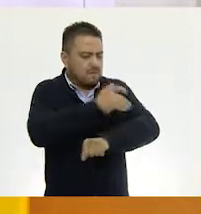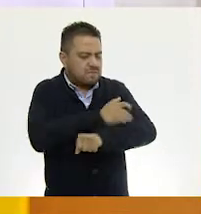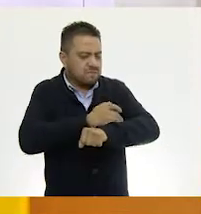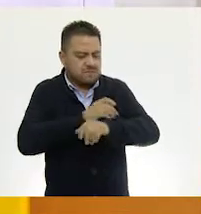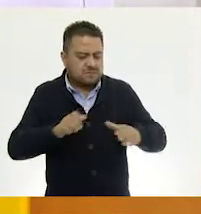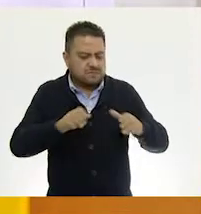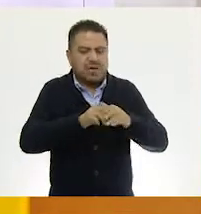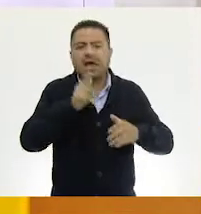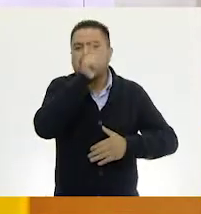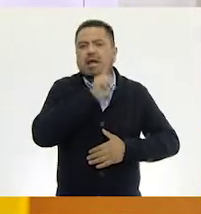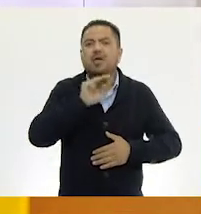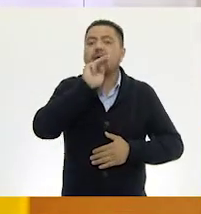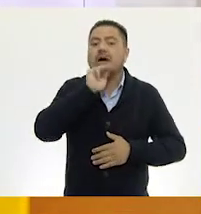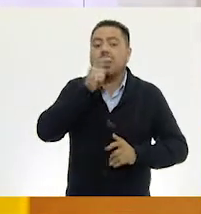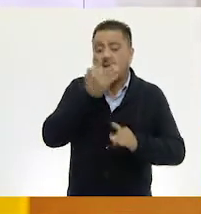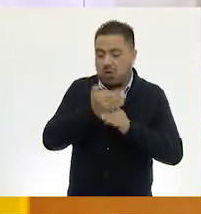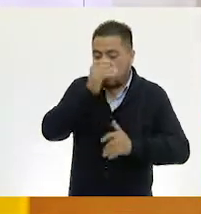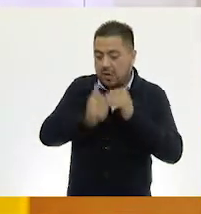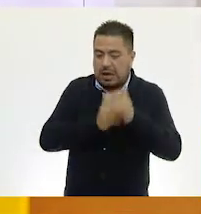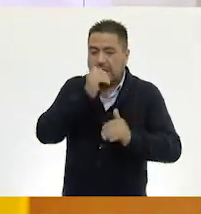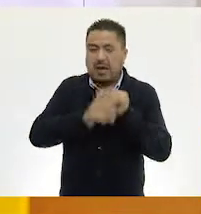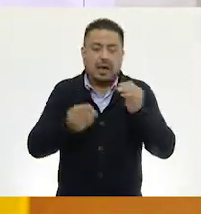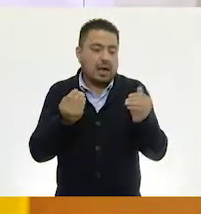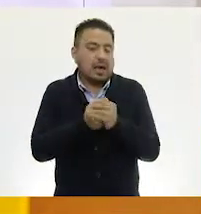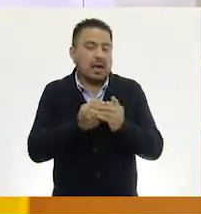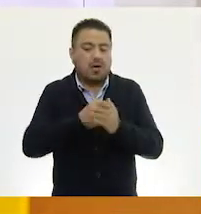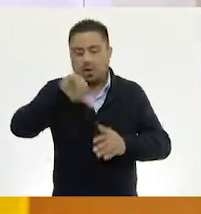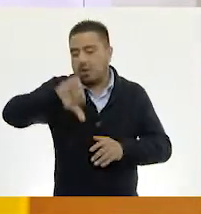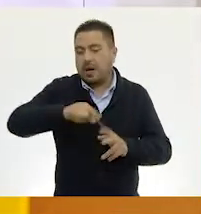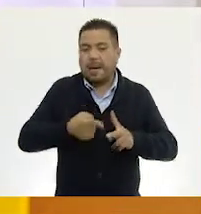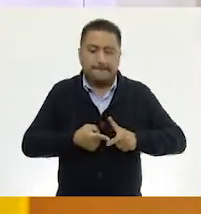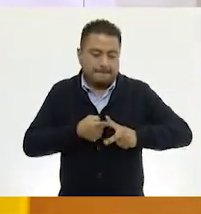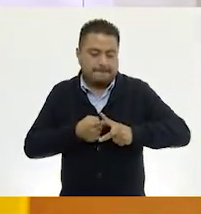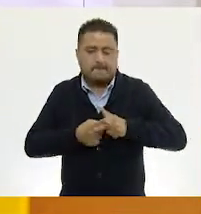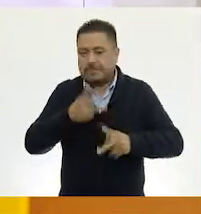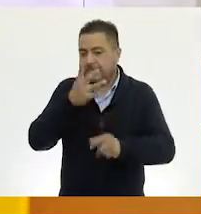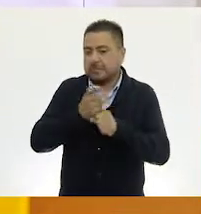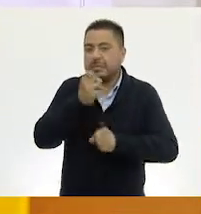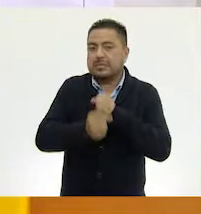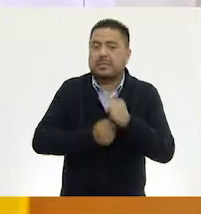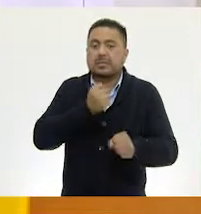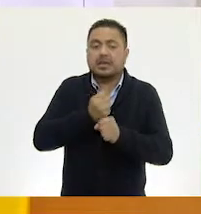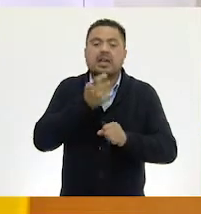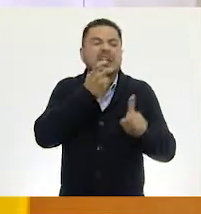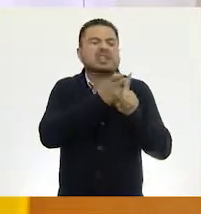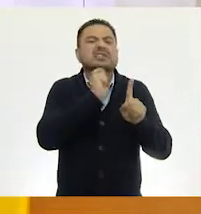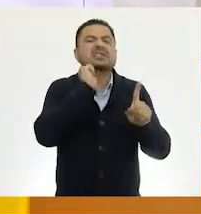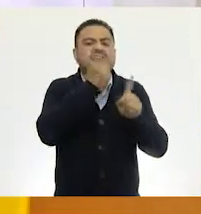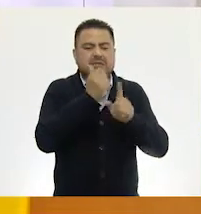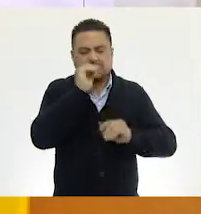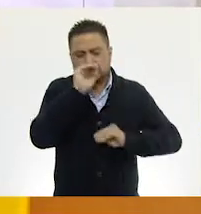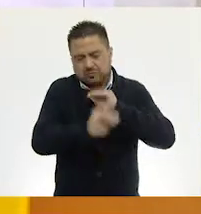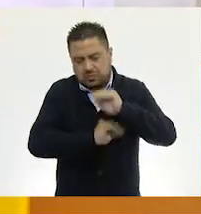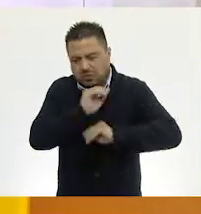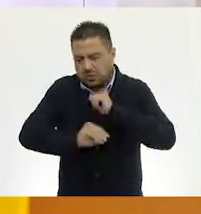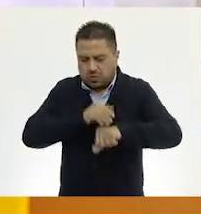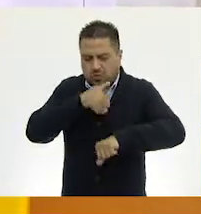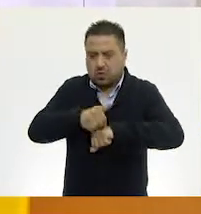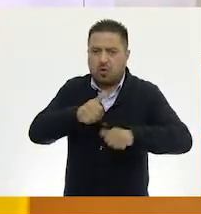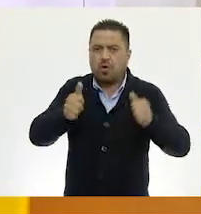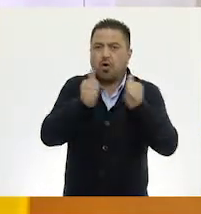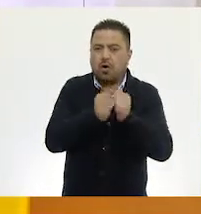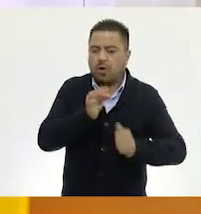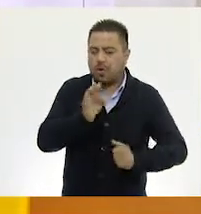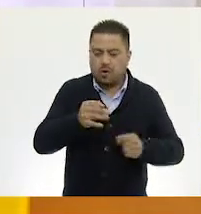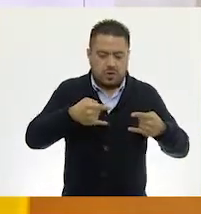tu familia en tu lengua materna. Hemos terminado con nuestra clase de matemáticas de tercer grado. Esto fue Construir cantidades con